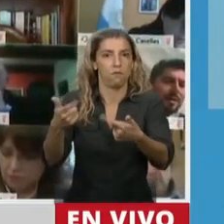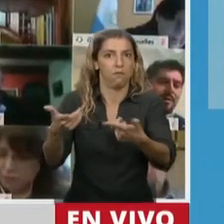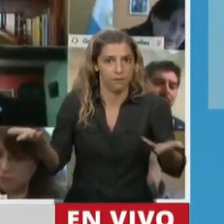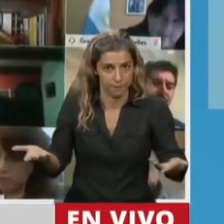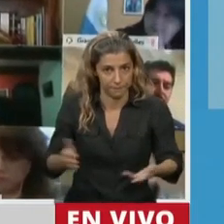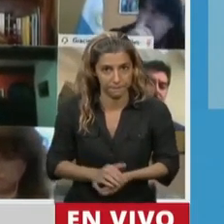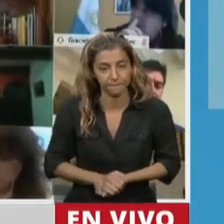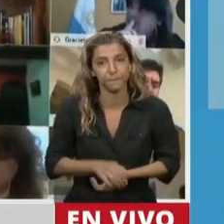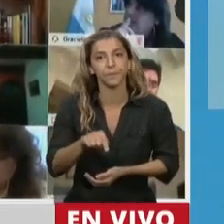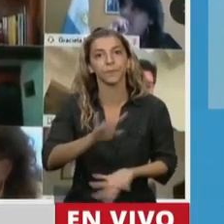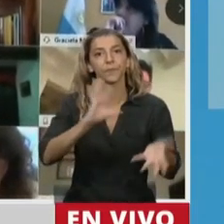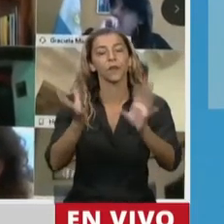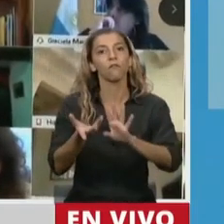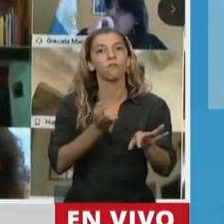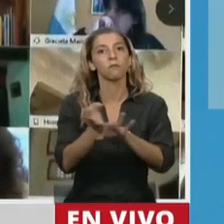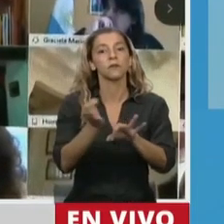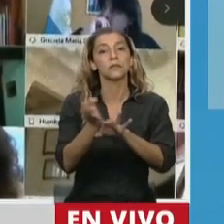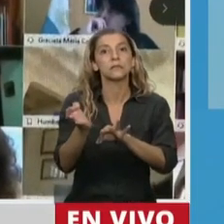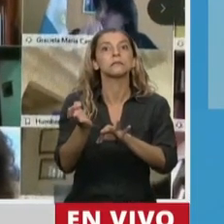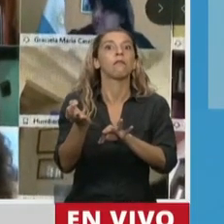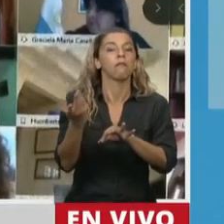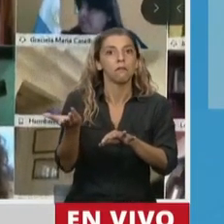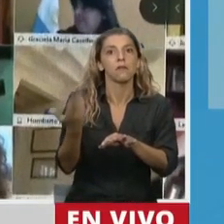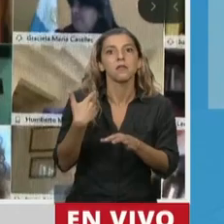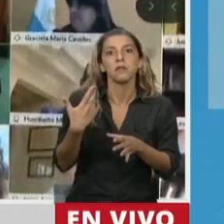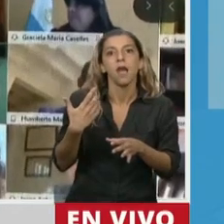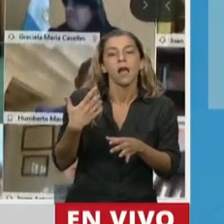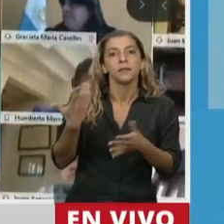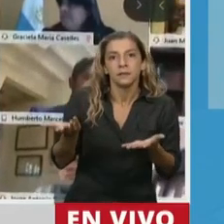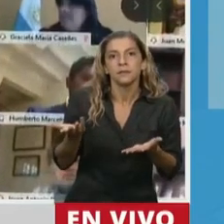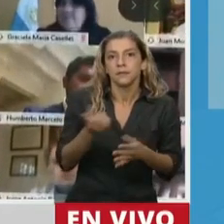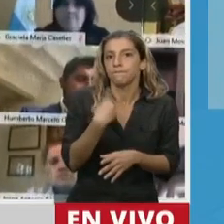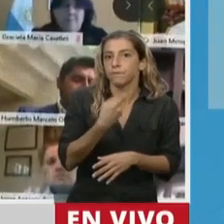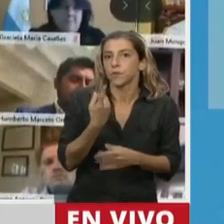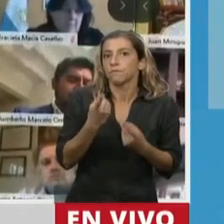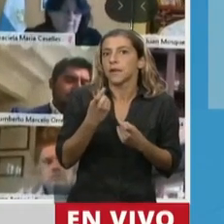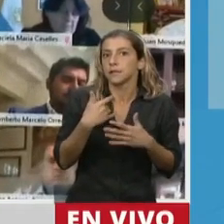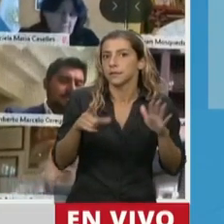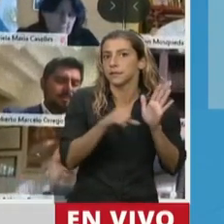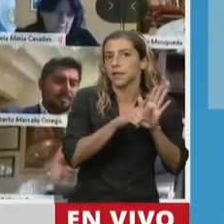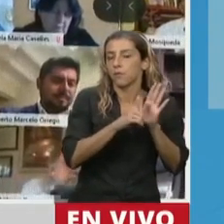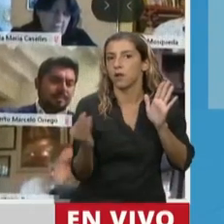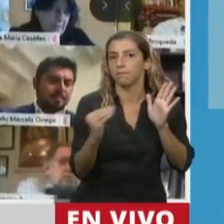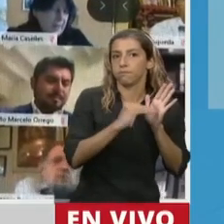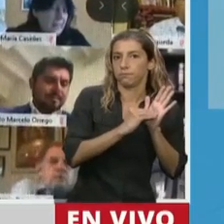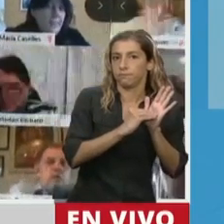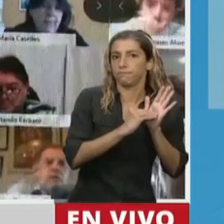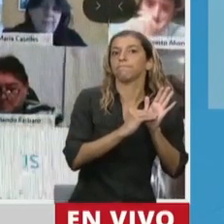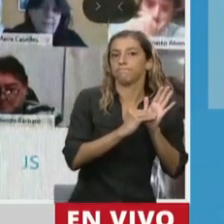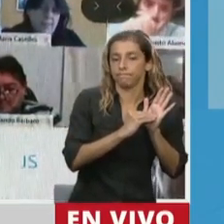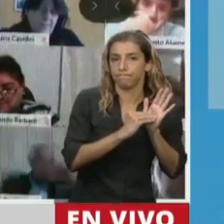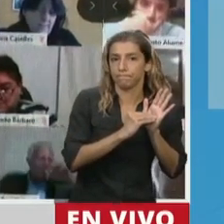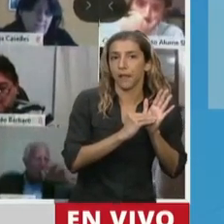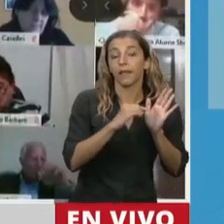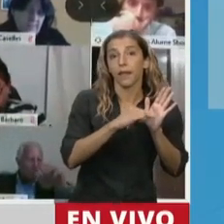distancia para estudiantes del sistema escolar como posibilidad legalmente contemplada nos tiene que llevar sí